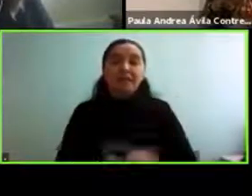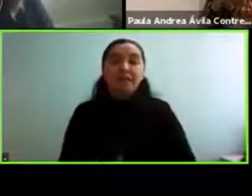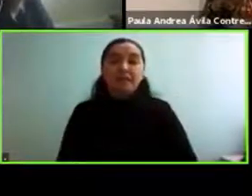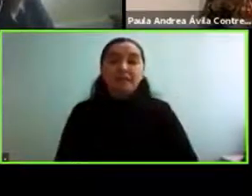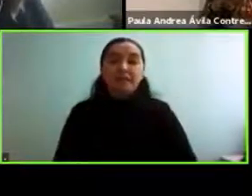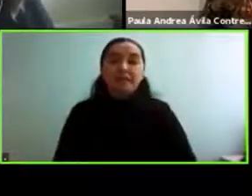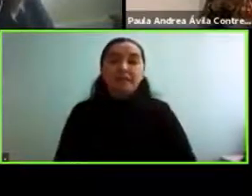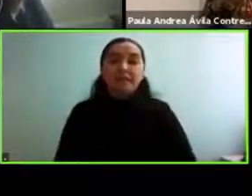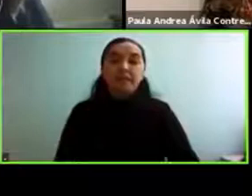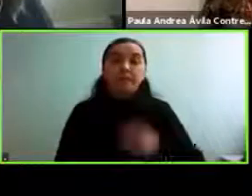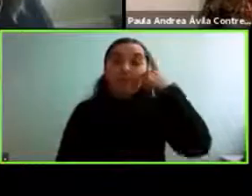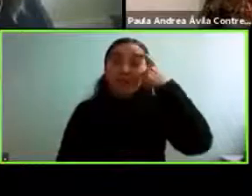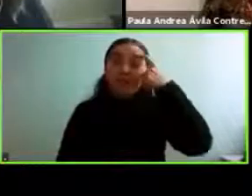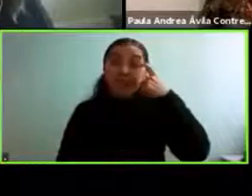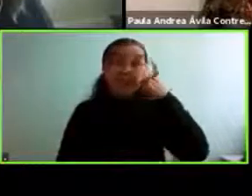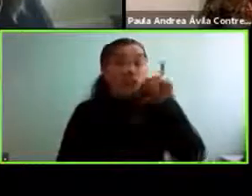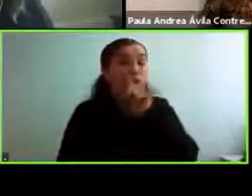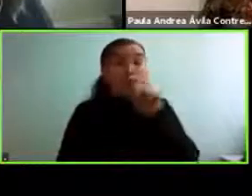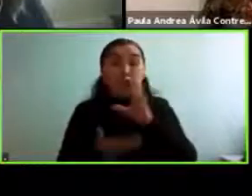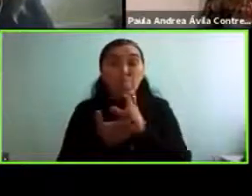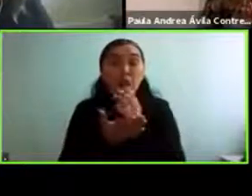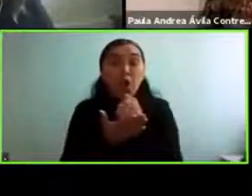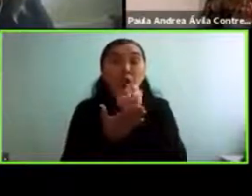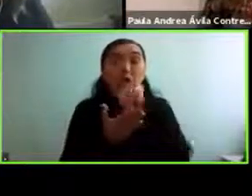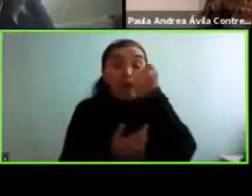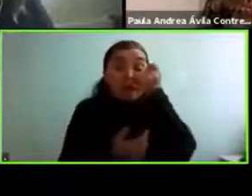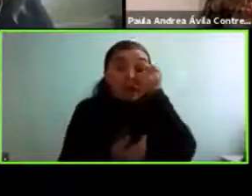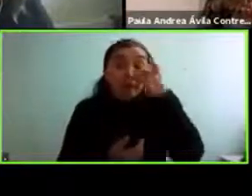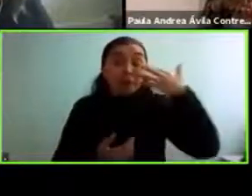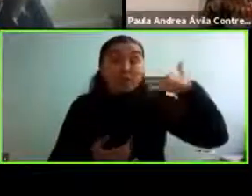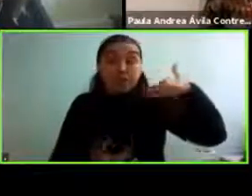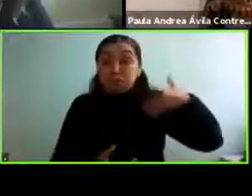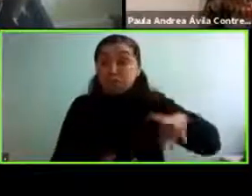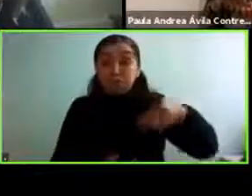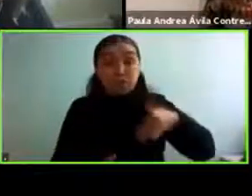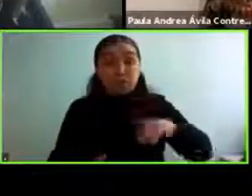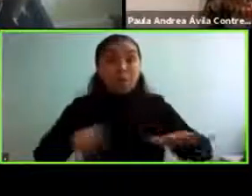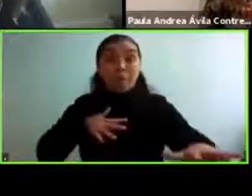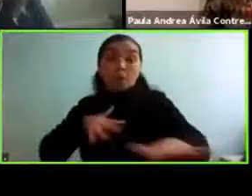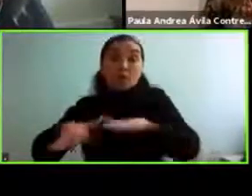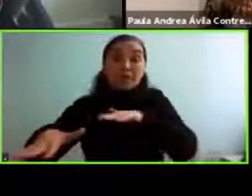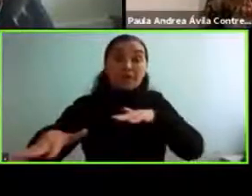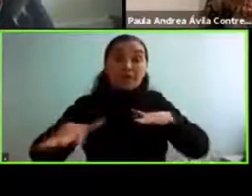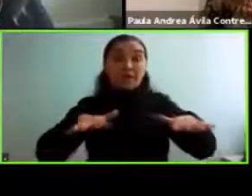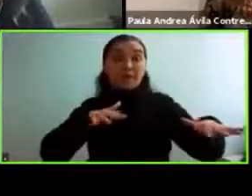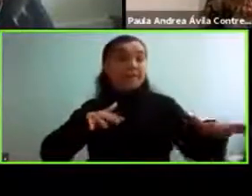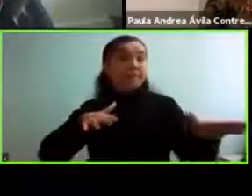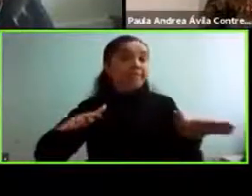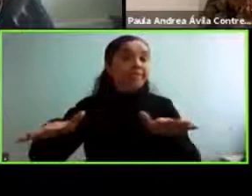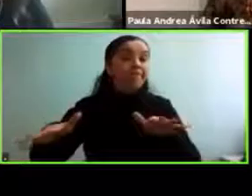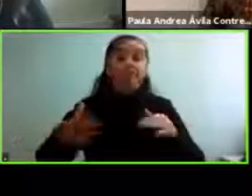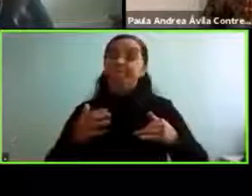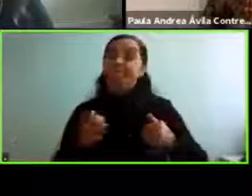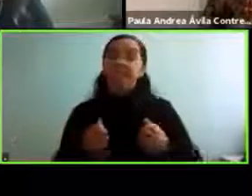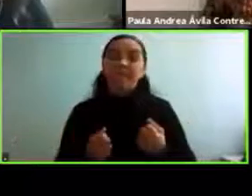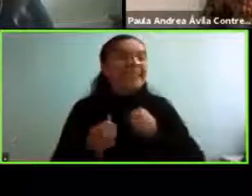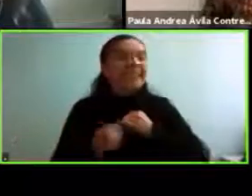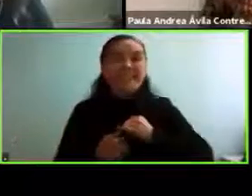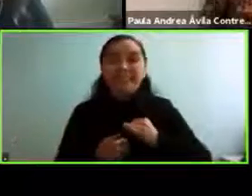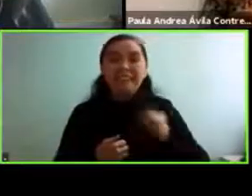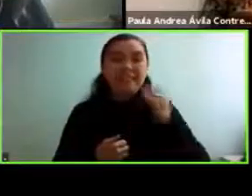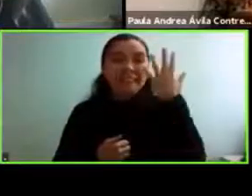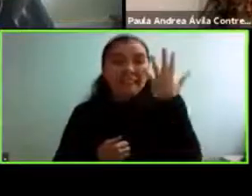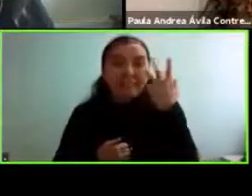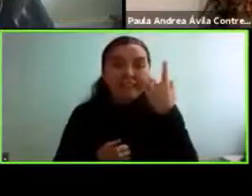creo que no se logra dimensionar lo importante que es moverse lo importante que puede ser que uno esté cinco días